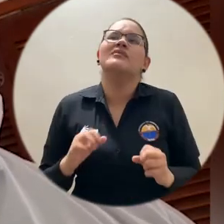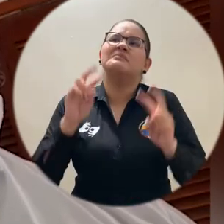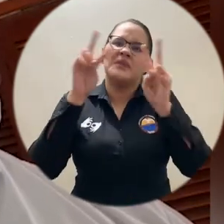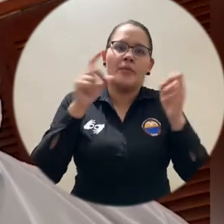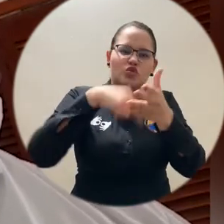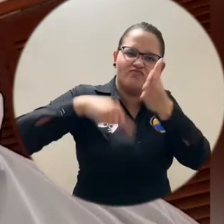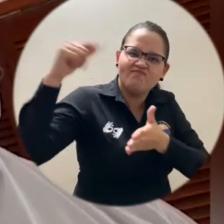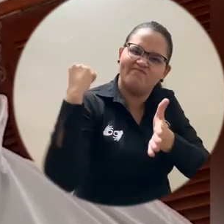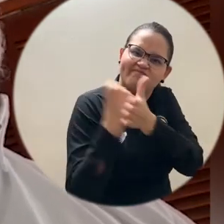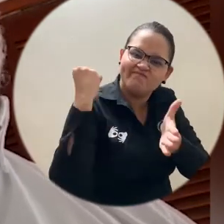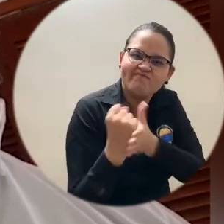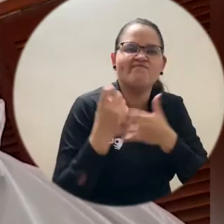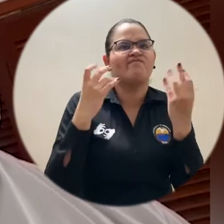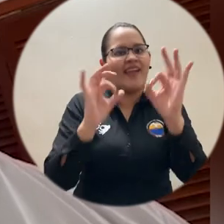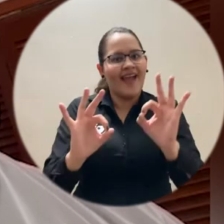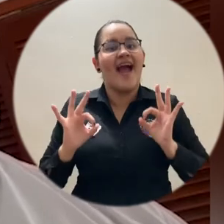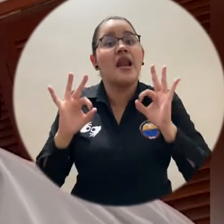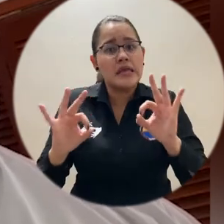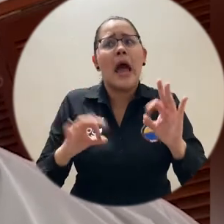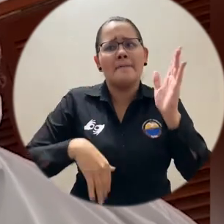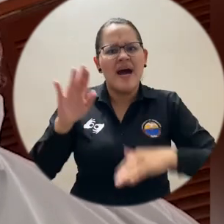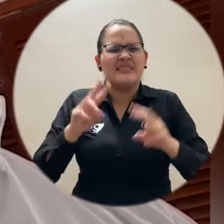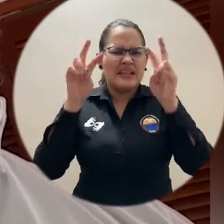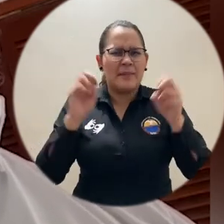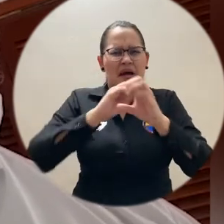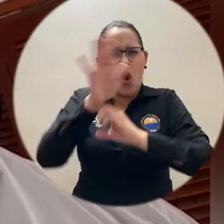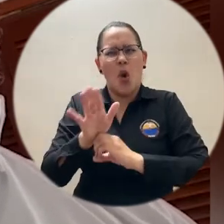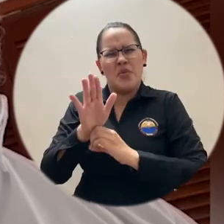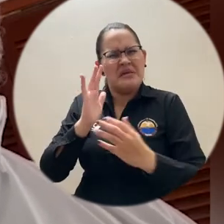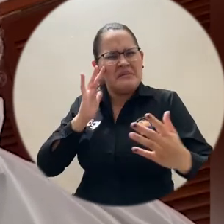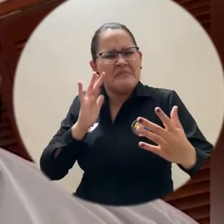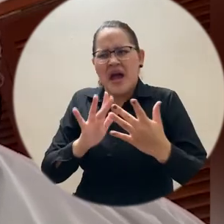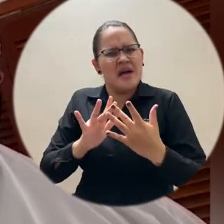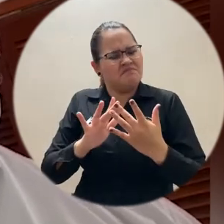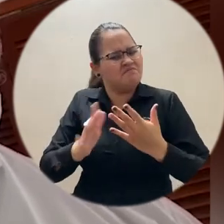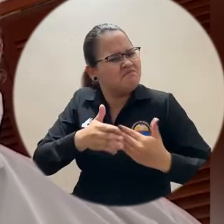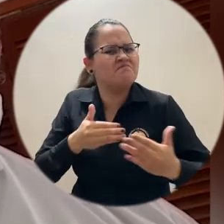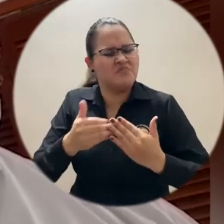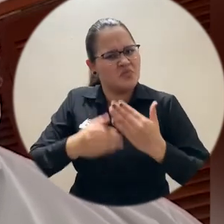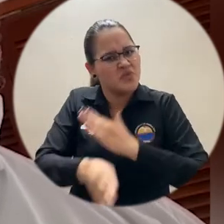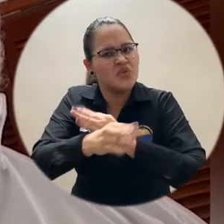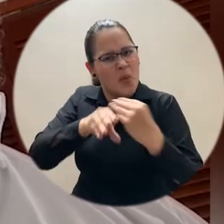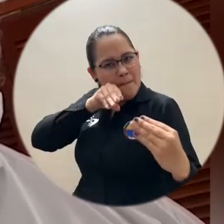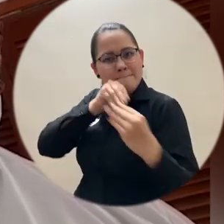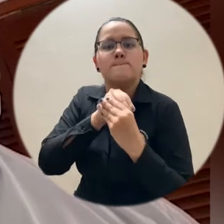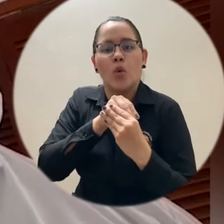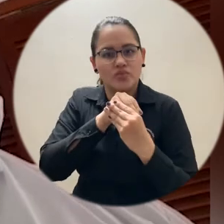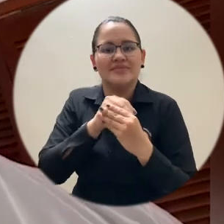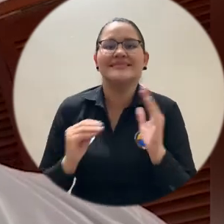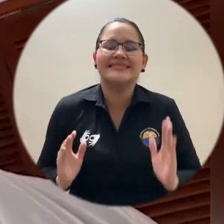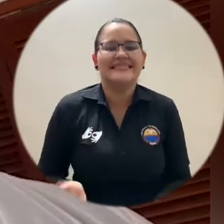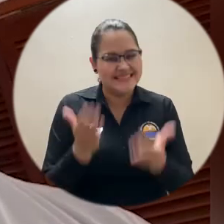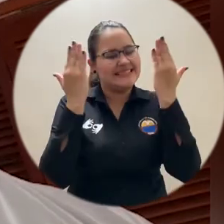como en la calidad y como en la adaptación que tuvo para el desarrollo de la coyuntura, sin perder la condición